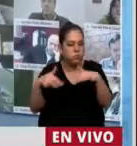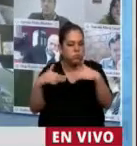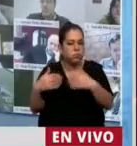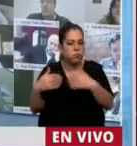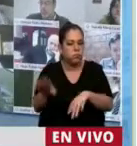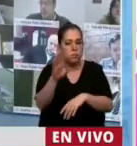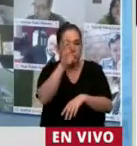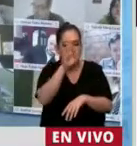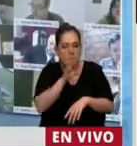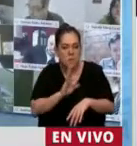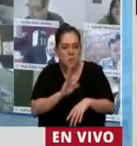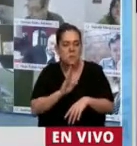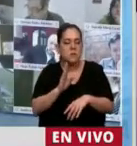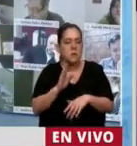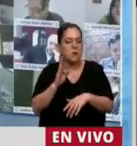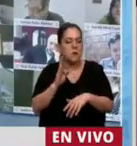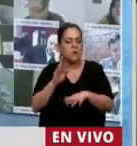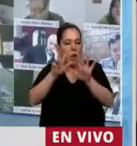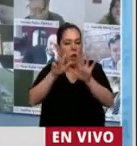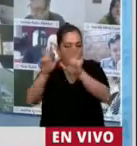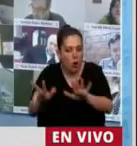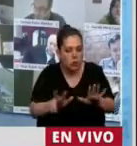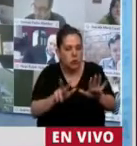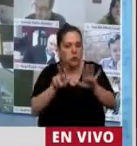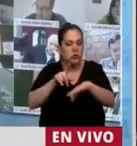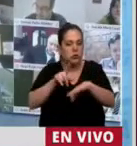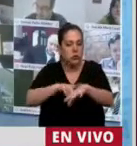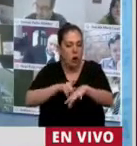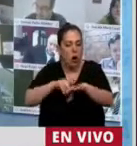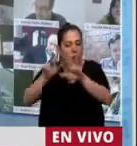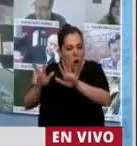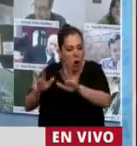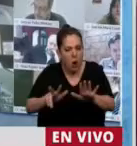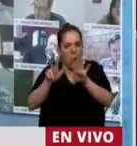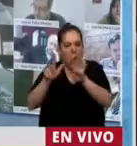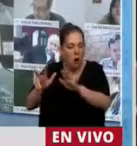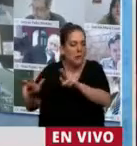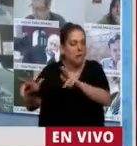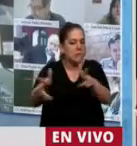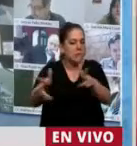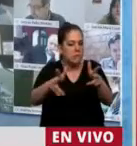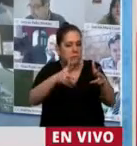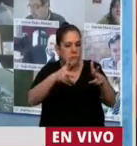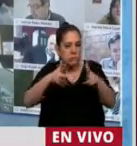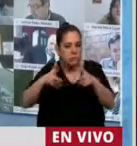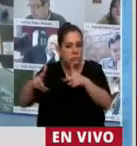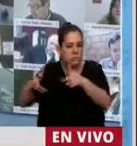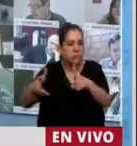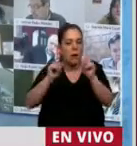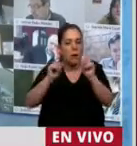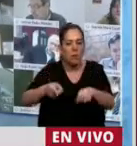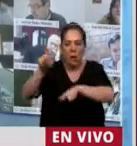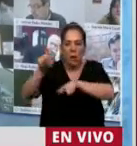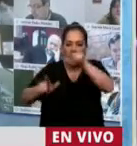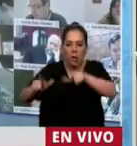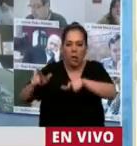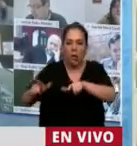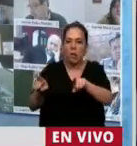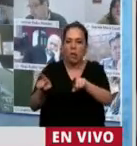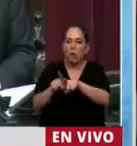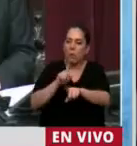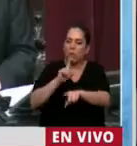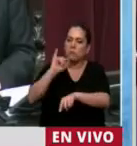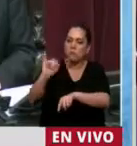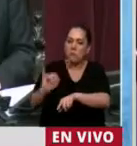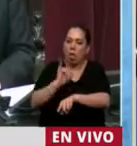turismo y que tengan relación, ¿no? Tiene que ver con prórrogas